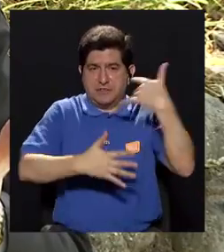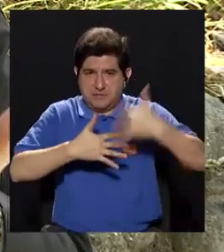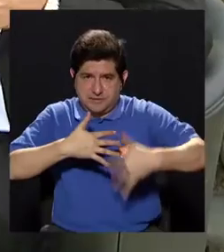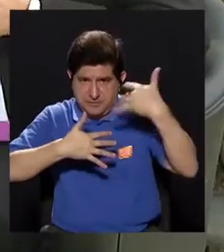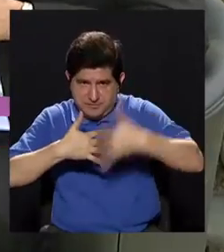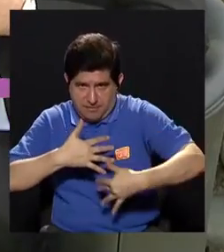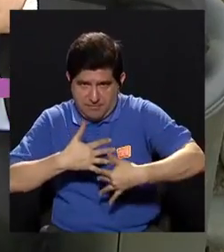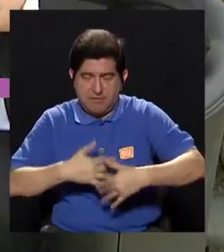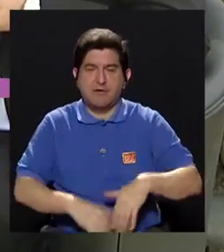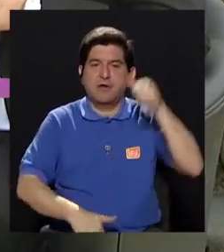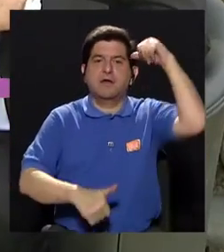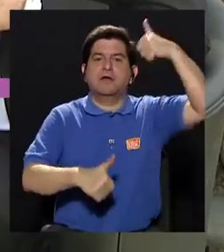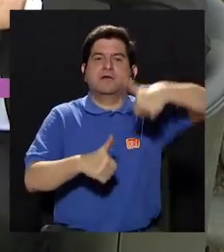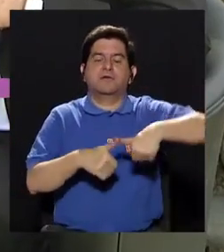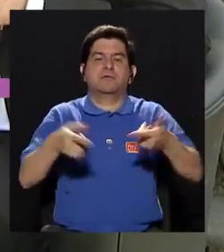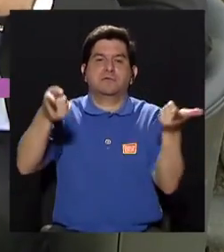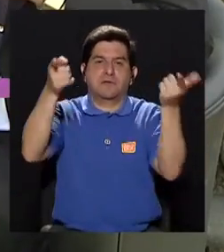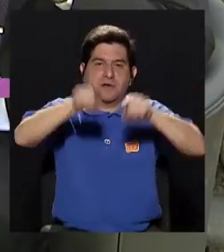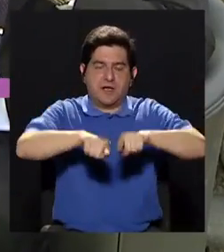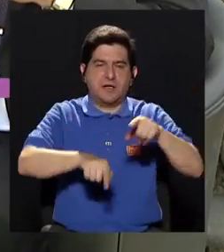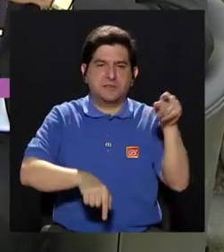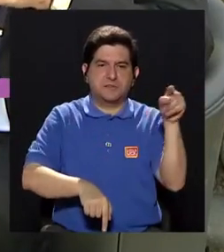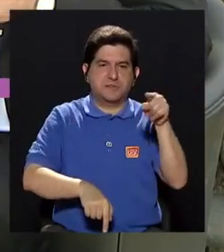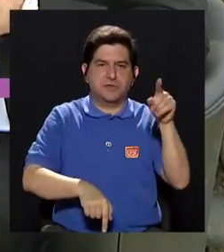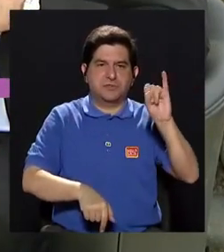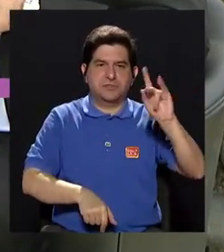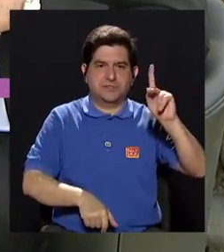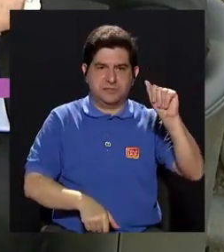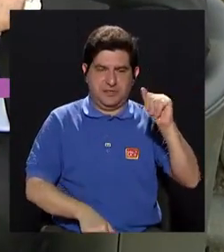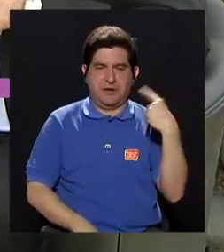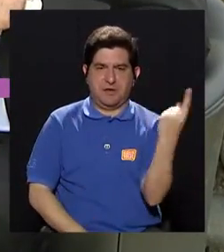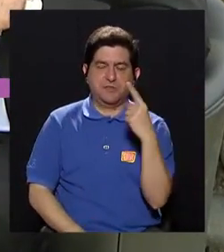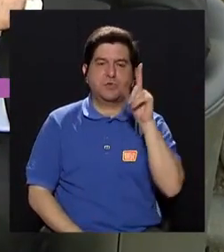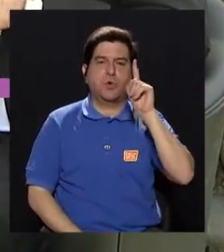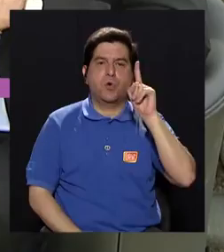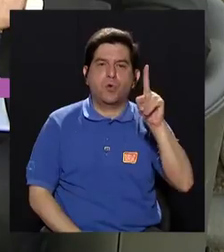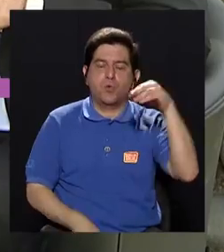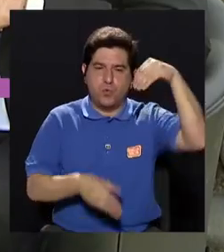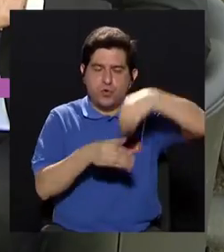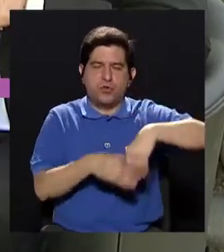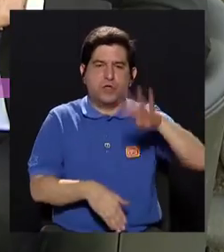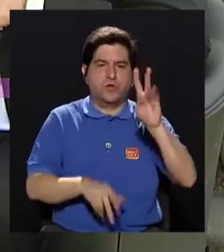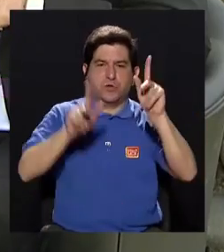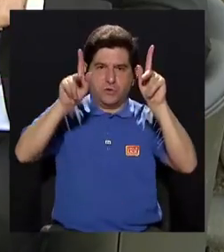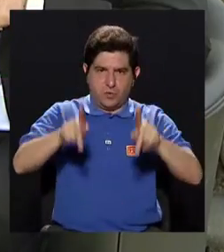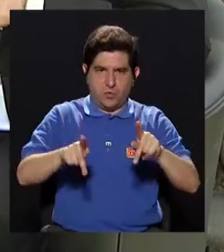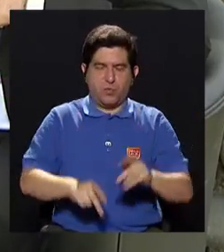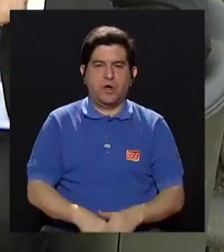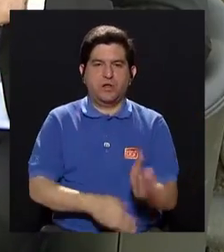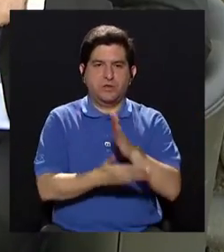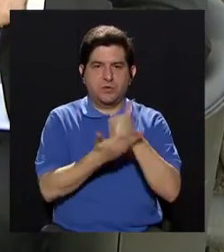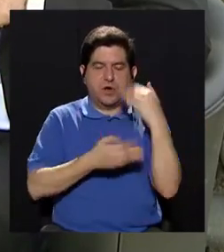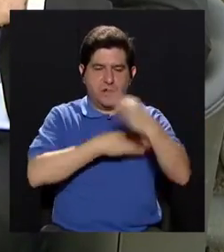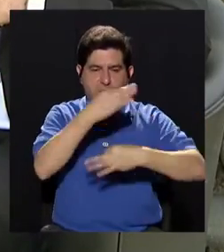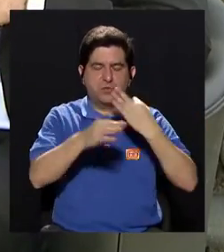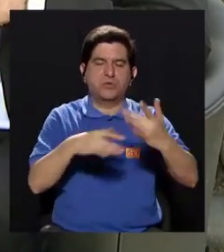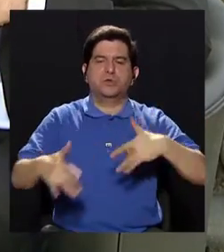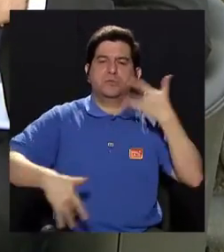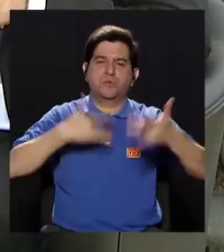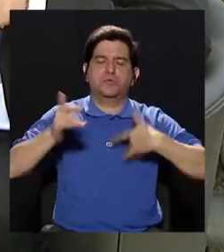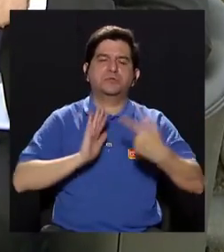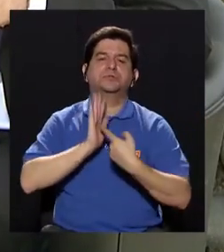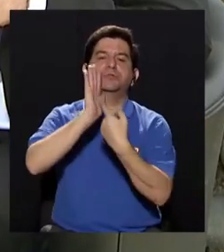sanguíneas. Hay que recordar que en el caso del Zika, solamente uno de cada cuatro pacientes hace algún tipo de